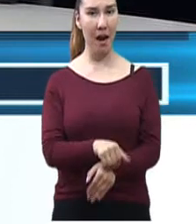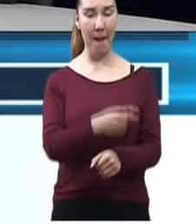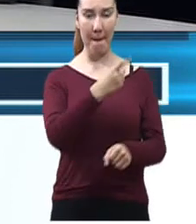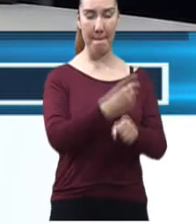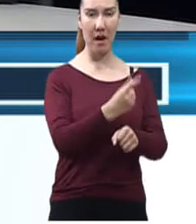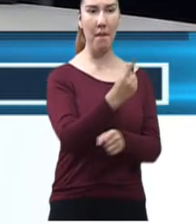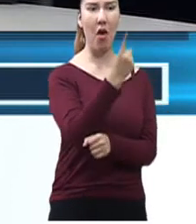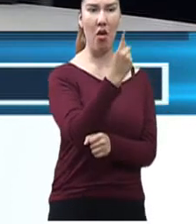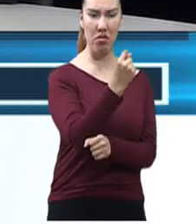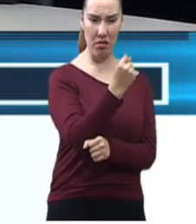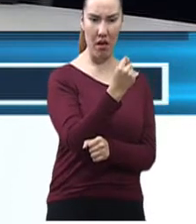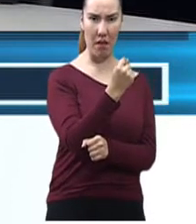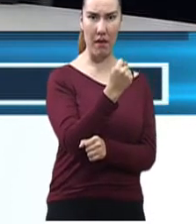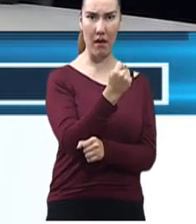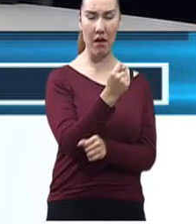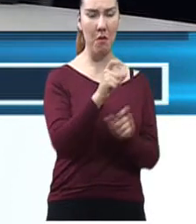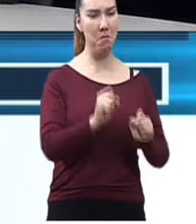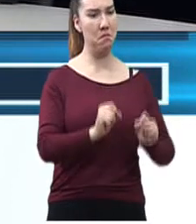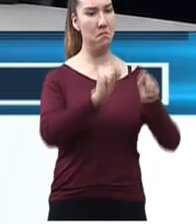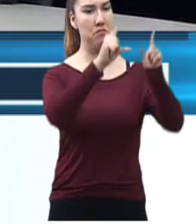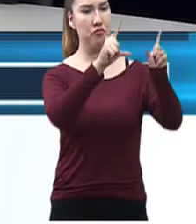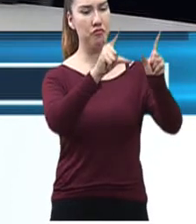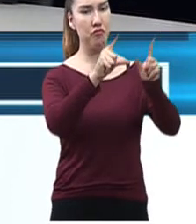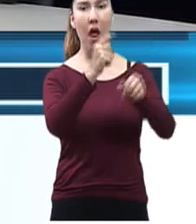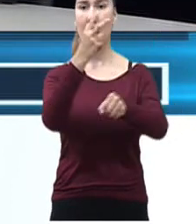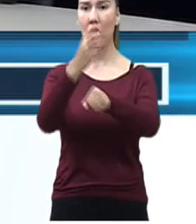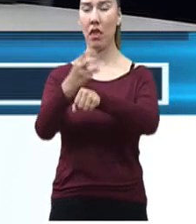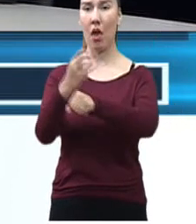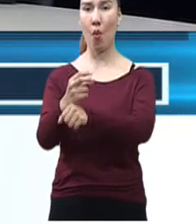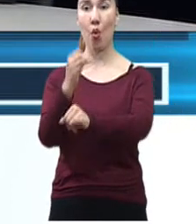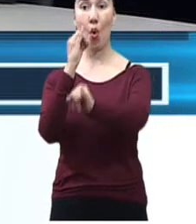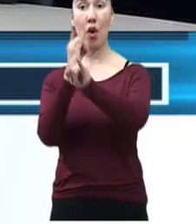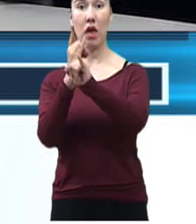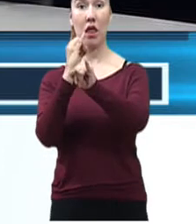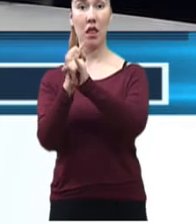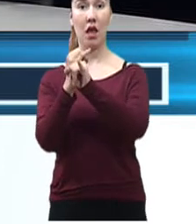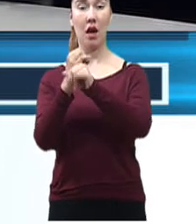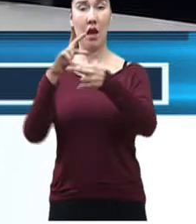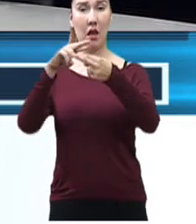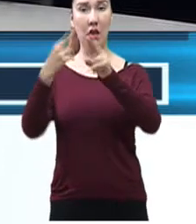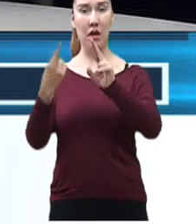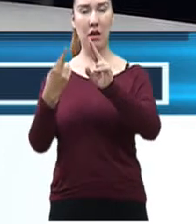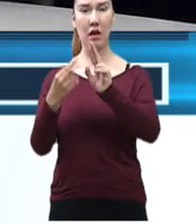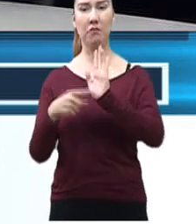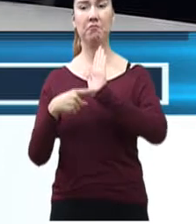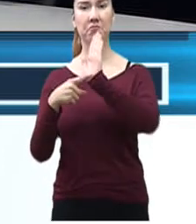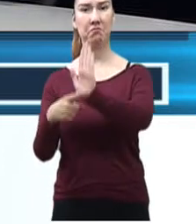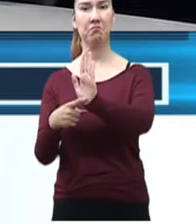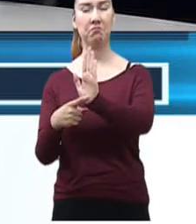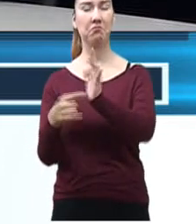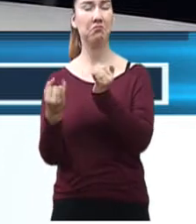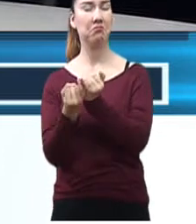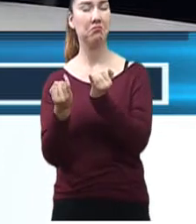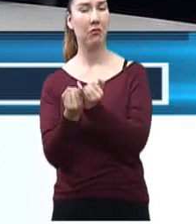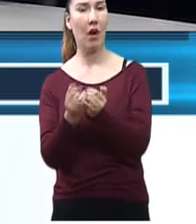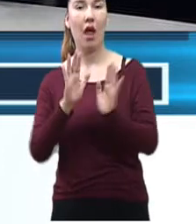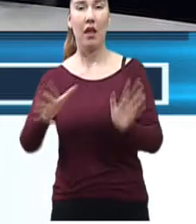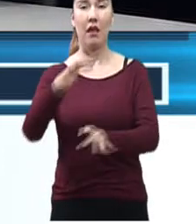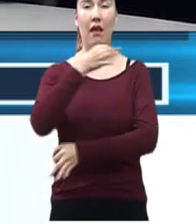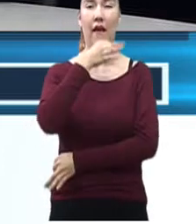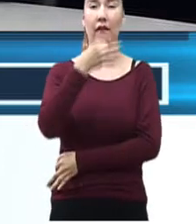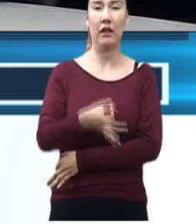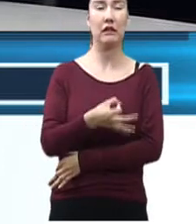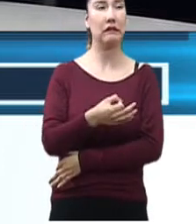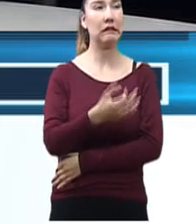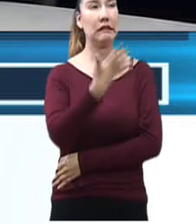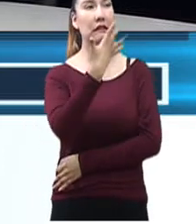hay señal de Wi-Fi, porque obviamente uno, y están también. Mire, lo comentó, a veces están los niños a las 10,